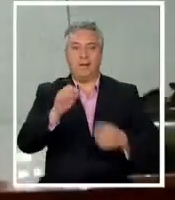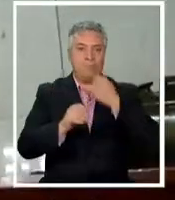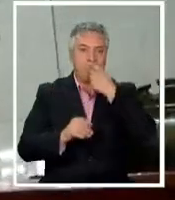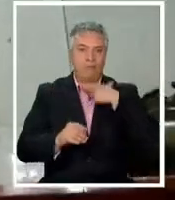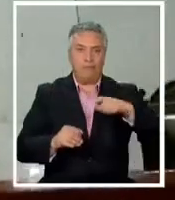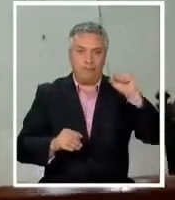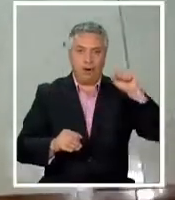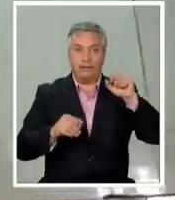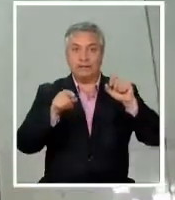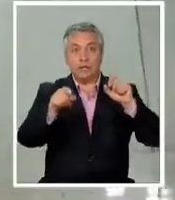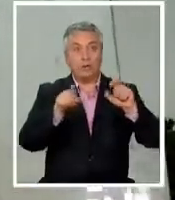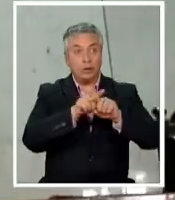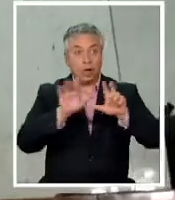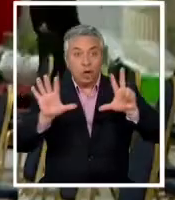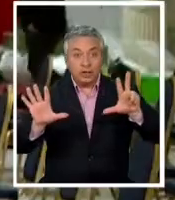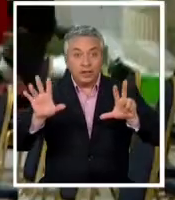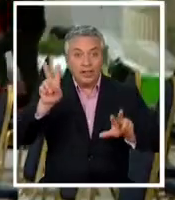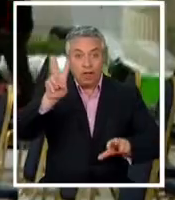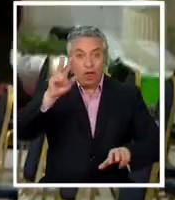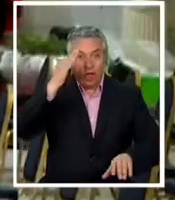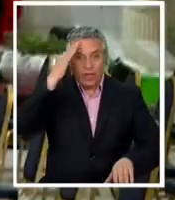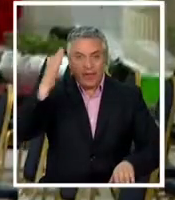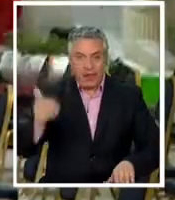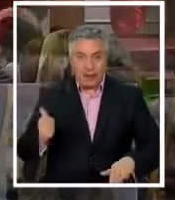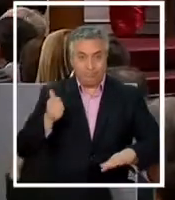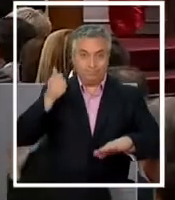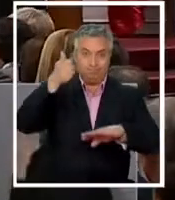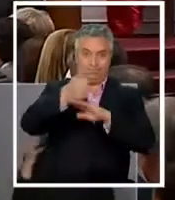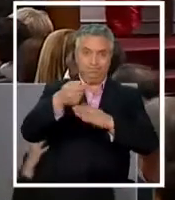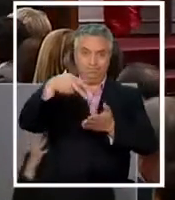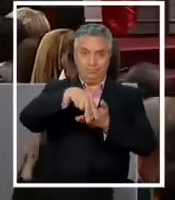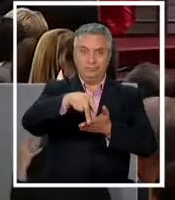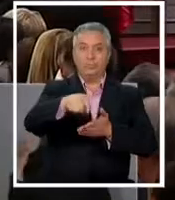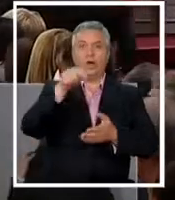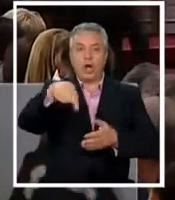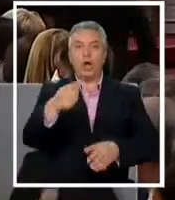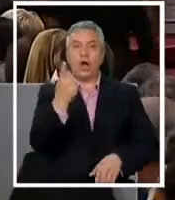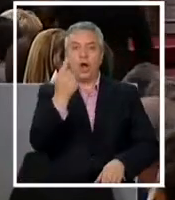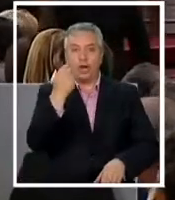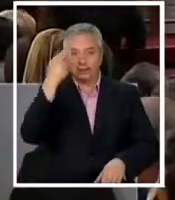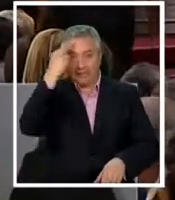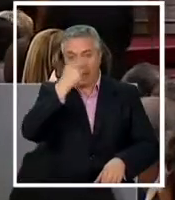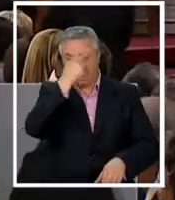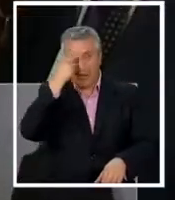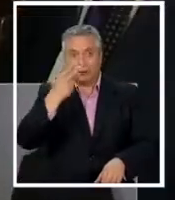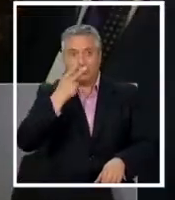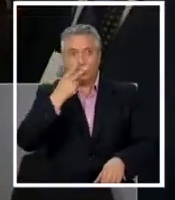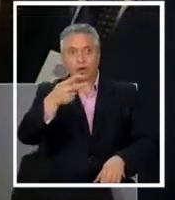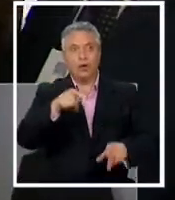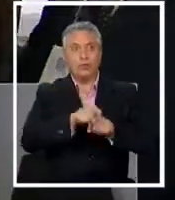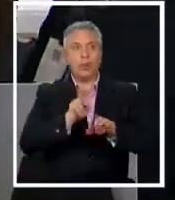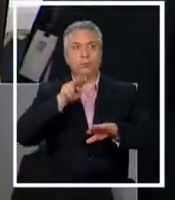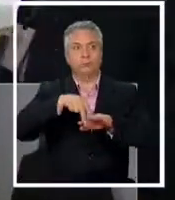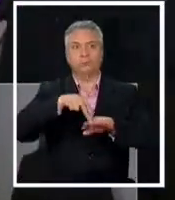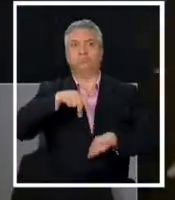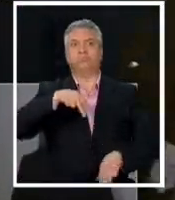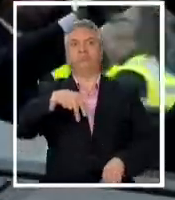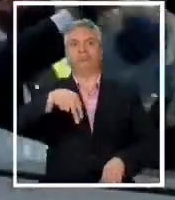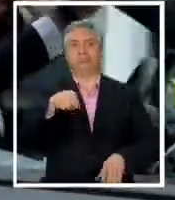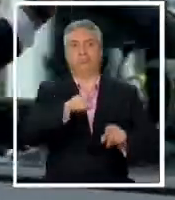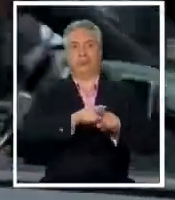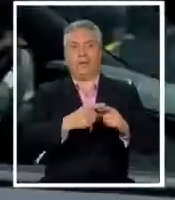a 82 días de asumir como mandatario retornará al mismo salón que el pasado 11 de marzo no vio salir como la máxima autoridad del país.